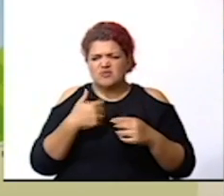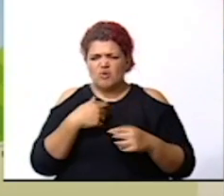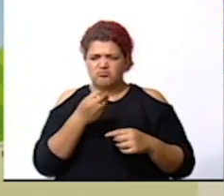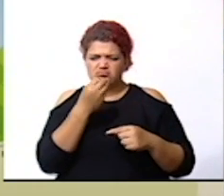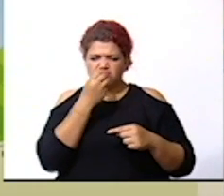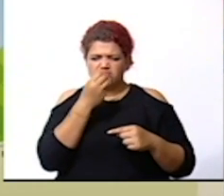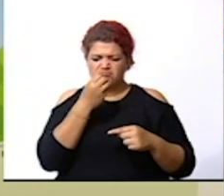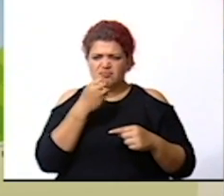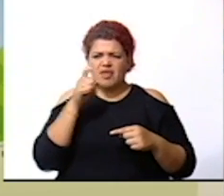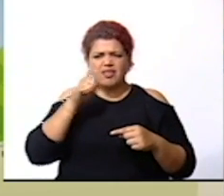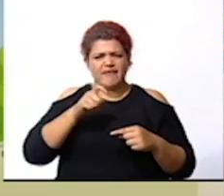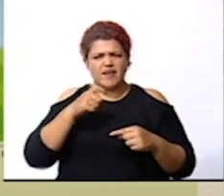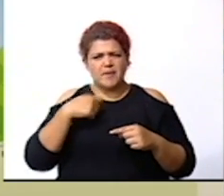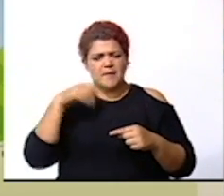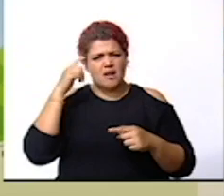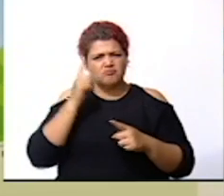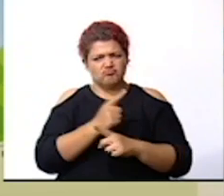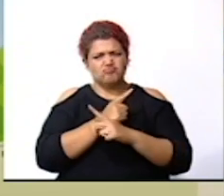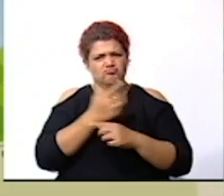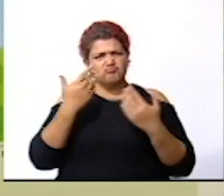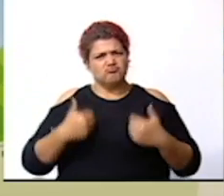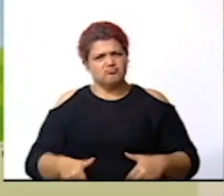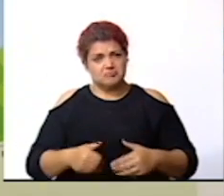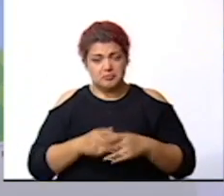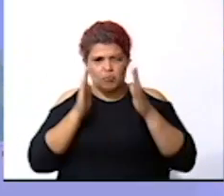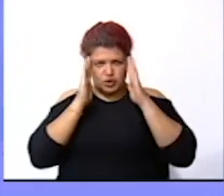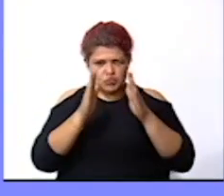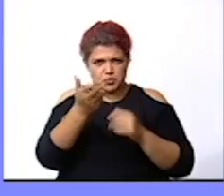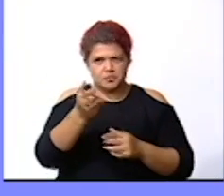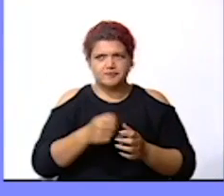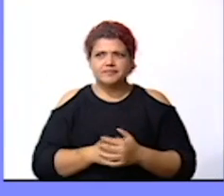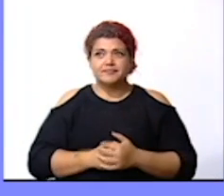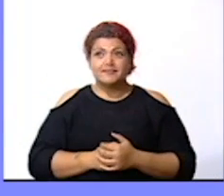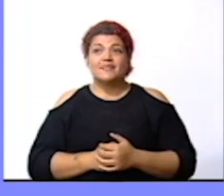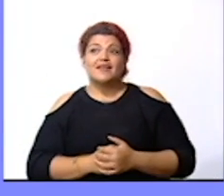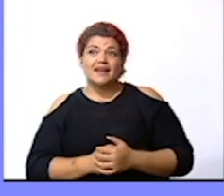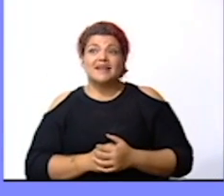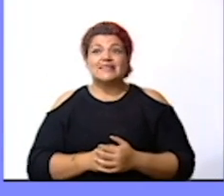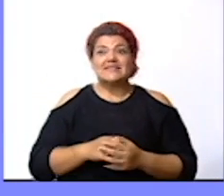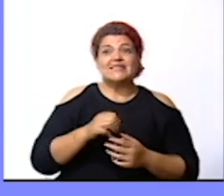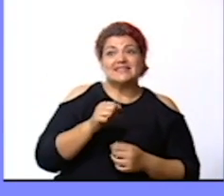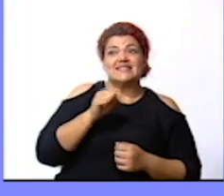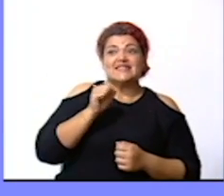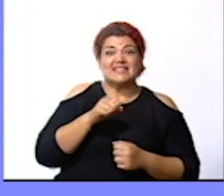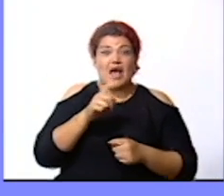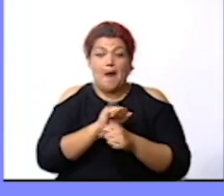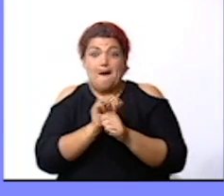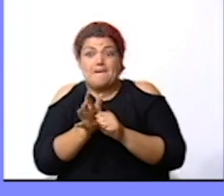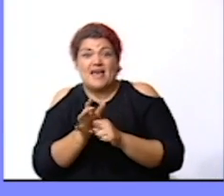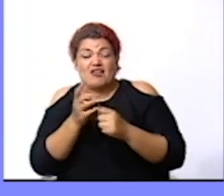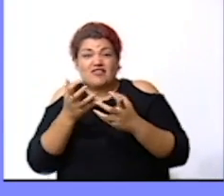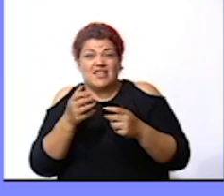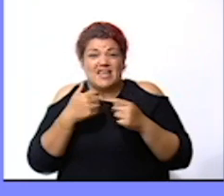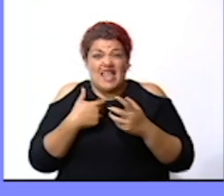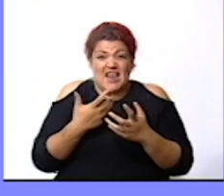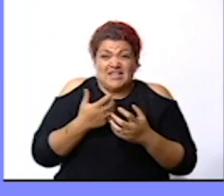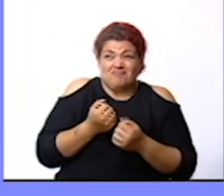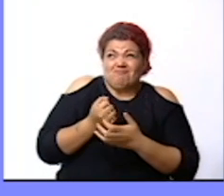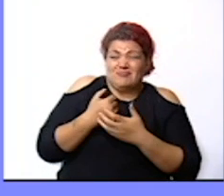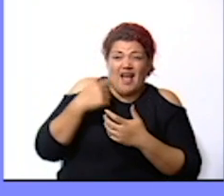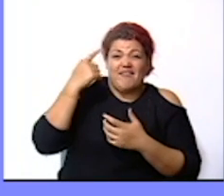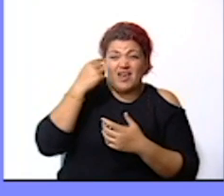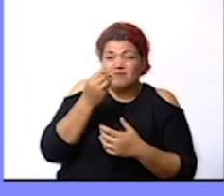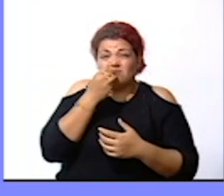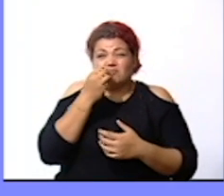debemos de tener pongamos mucha atención si del virus tú te quieres salvar comer frutas